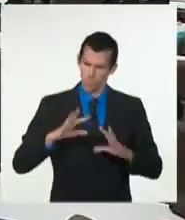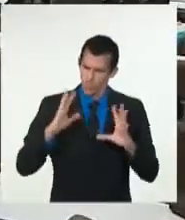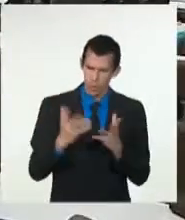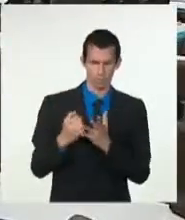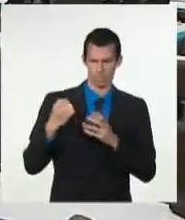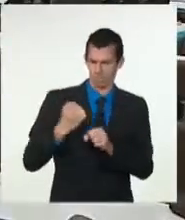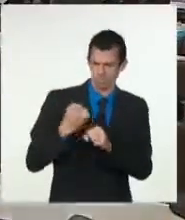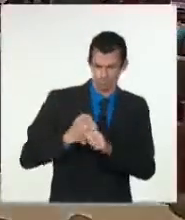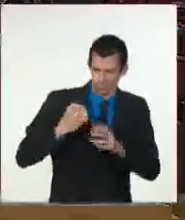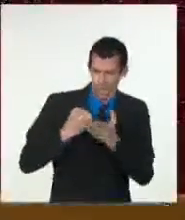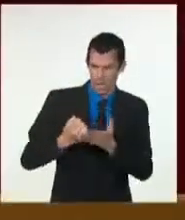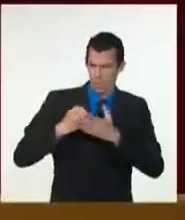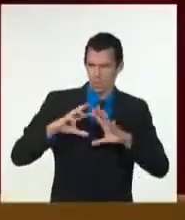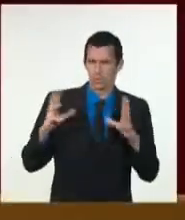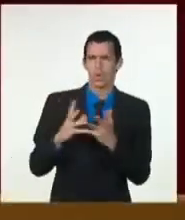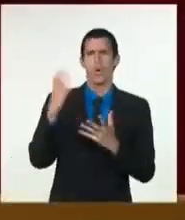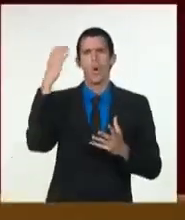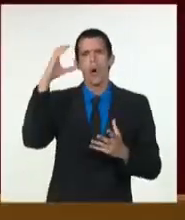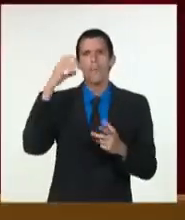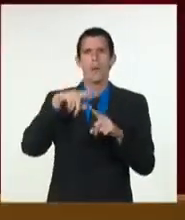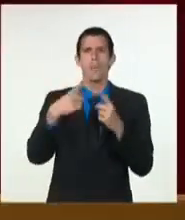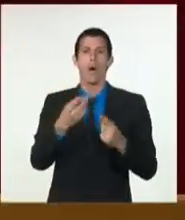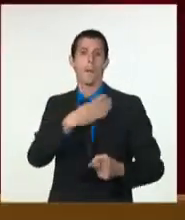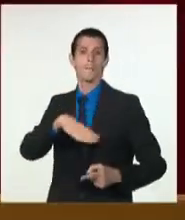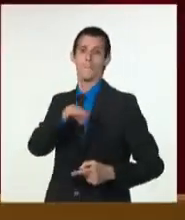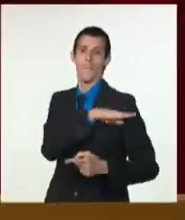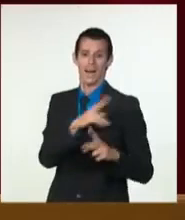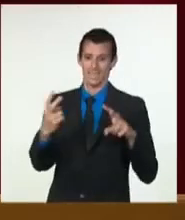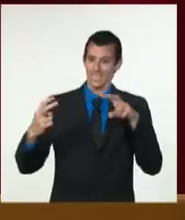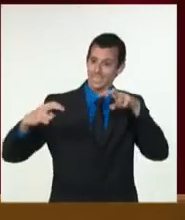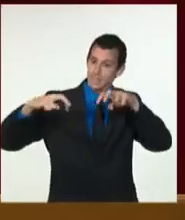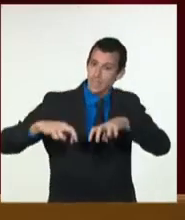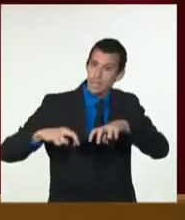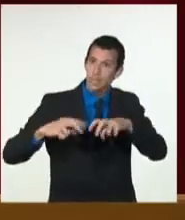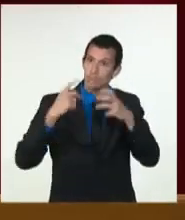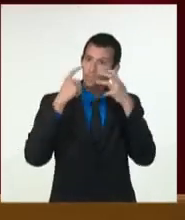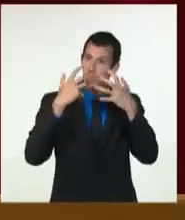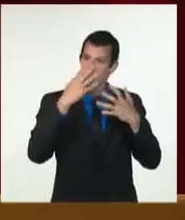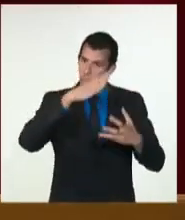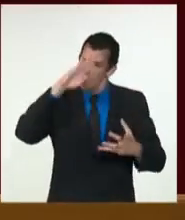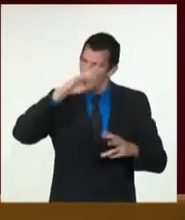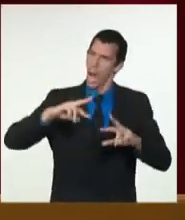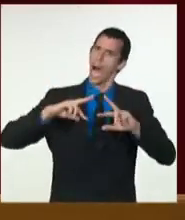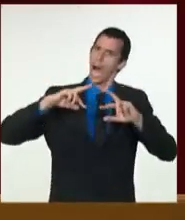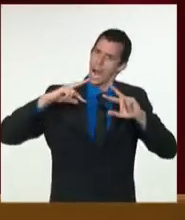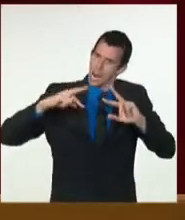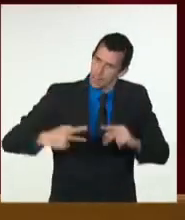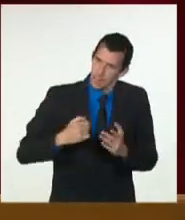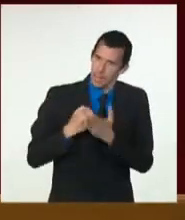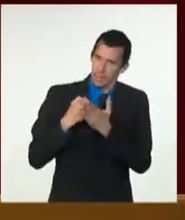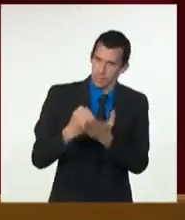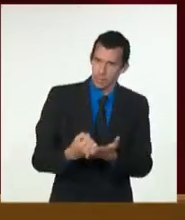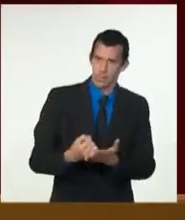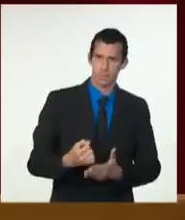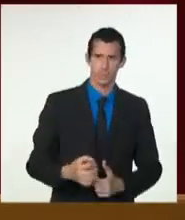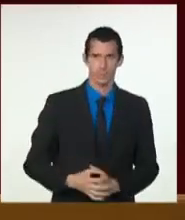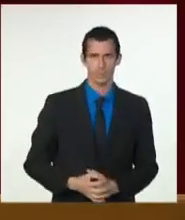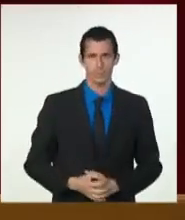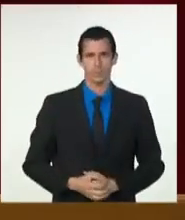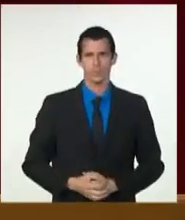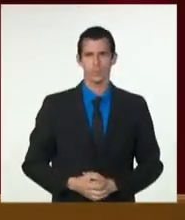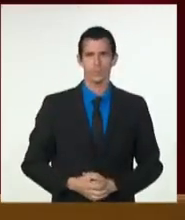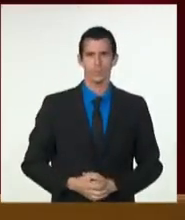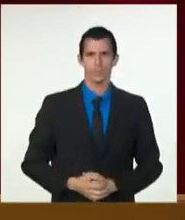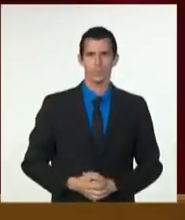un hito histórico. La cooperación internacional que Cuba presta continúa desarrollándose como